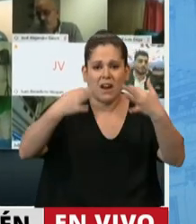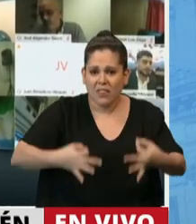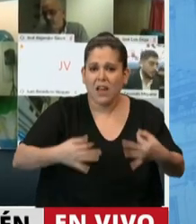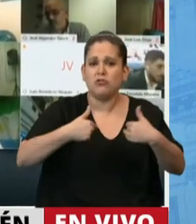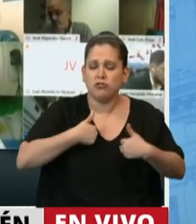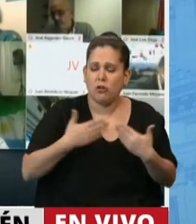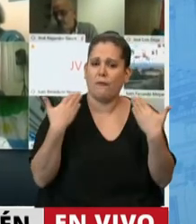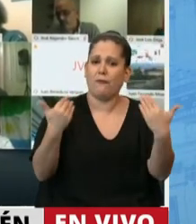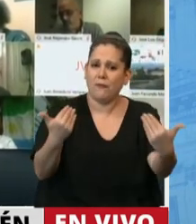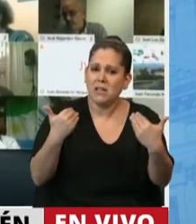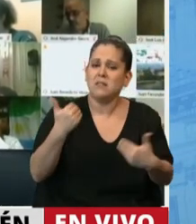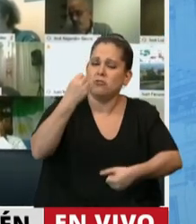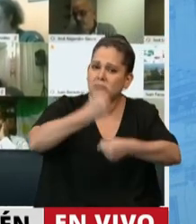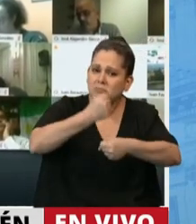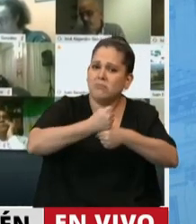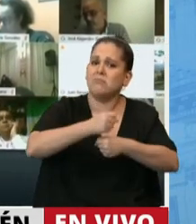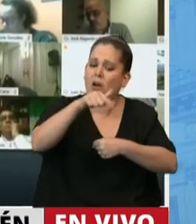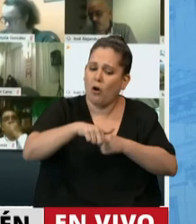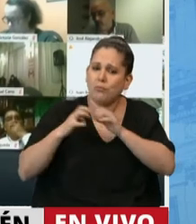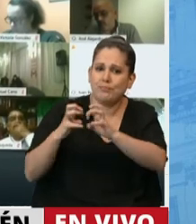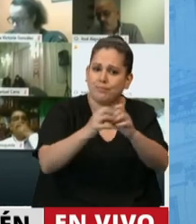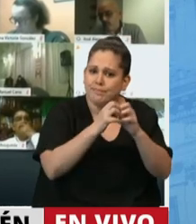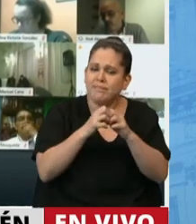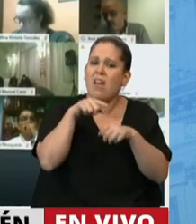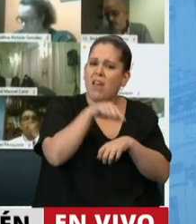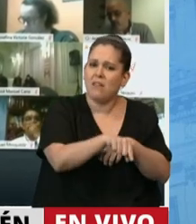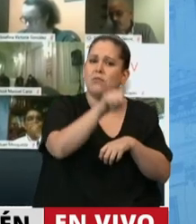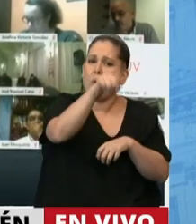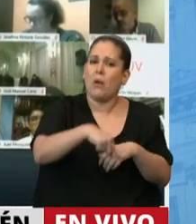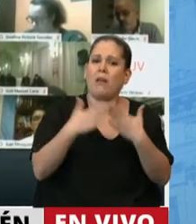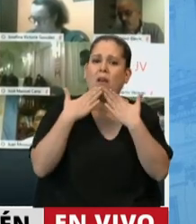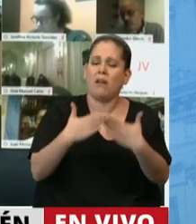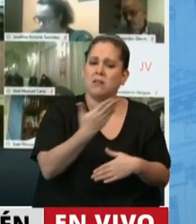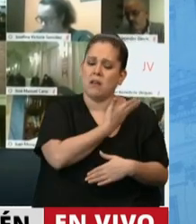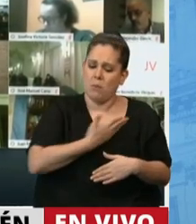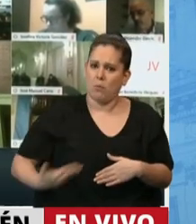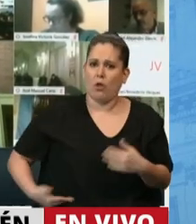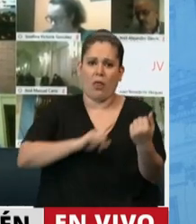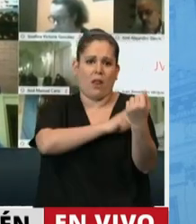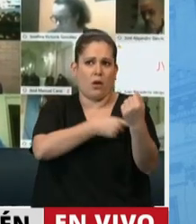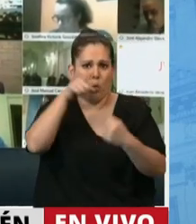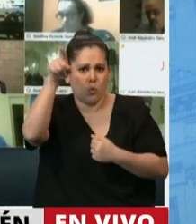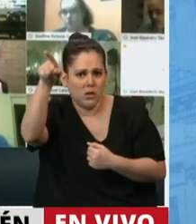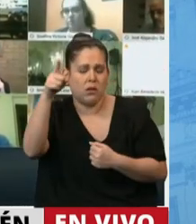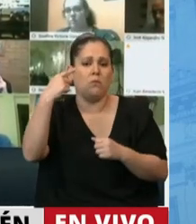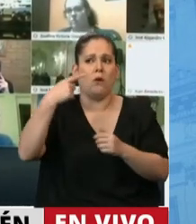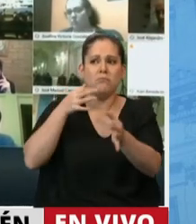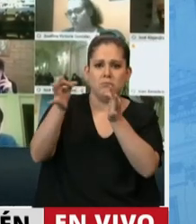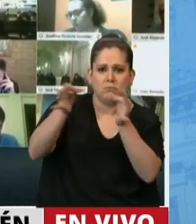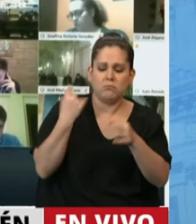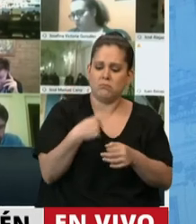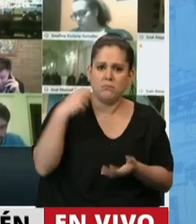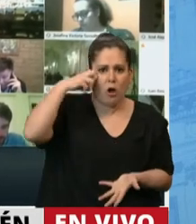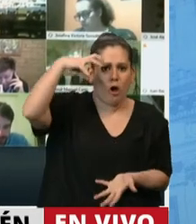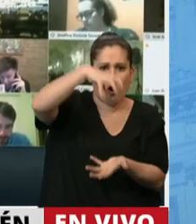que es el resultado del consenso y el diálogo entre el Poder Ejecutivo, los diputados del oficialismo y de la oposición y los